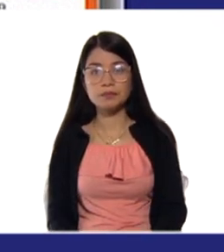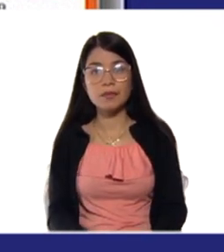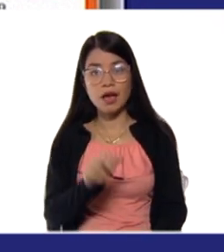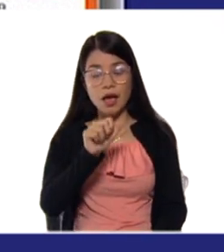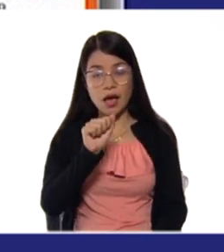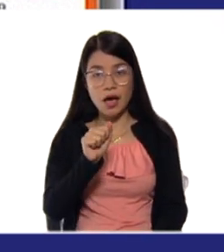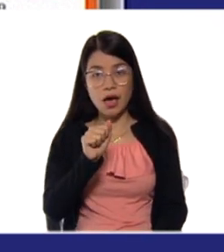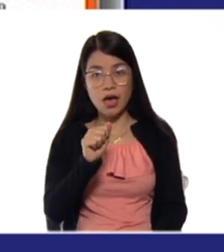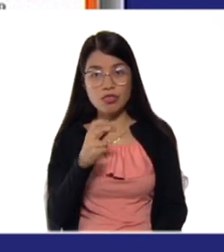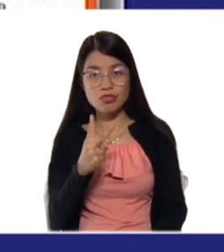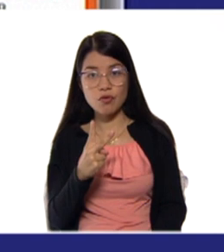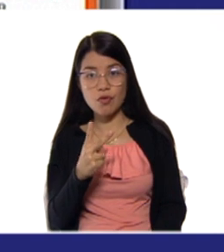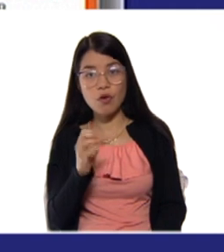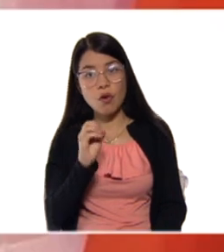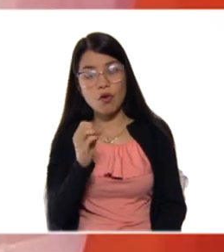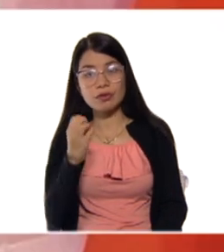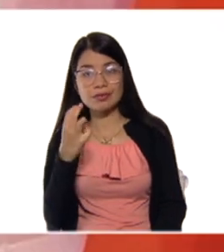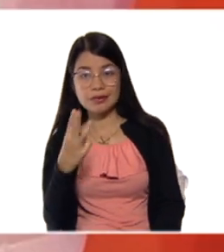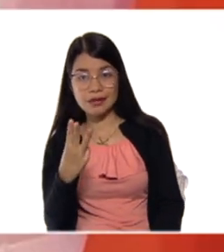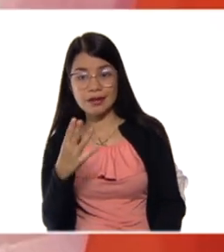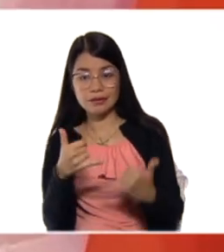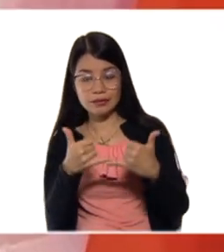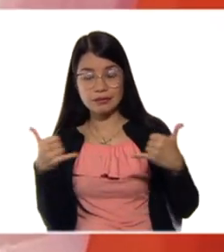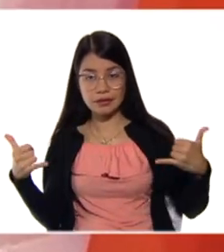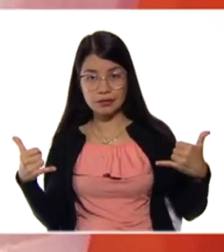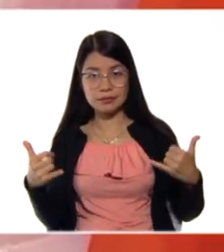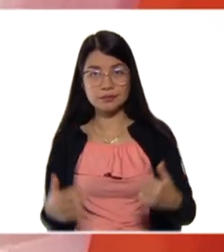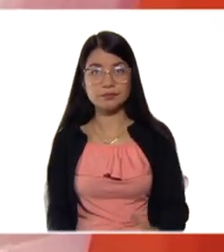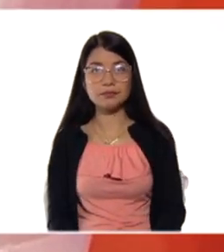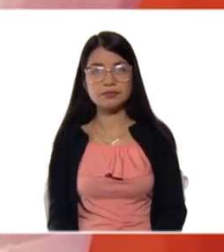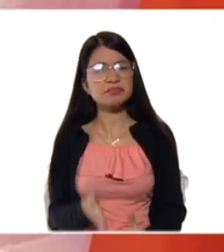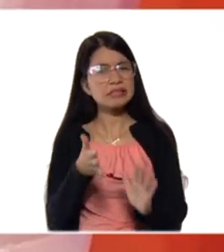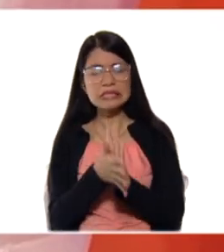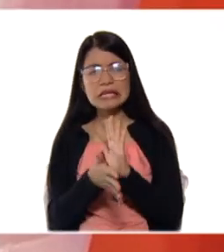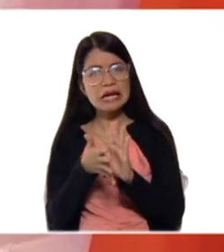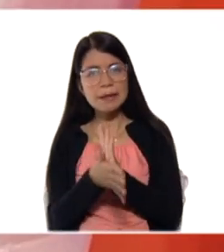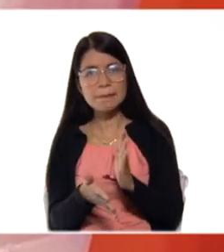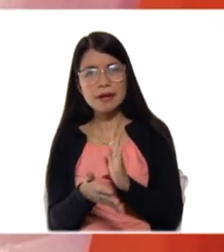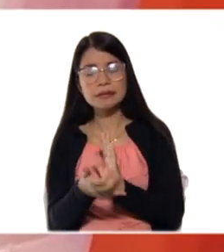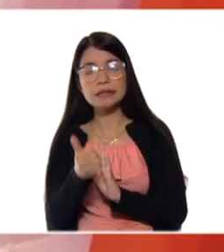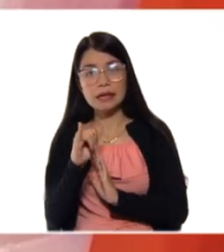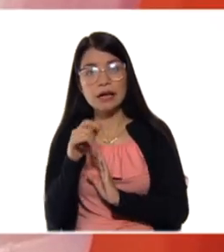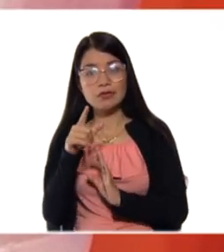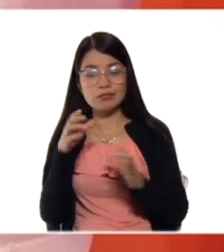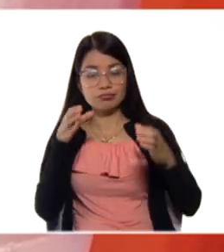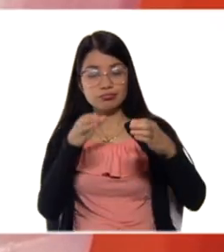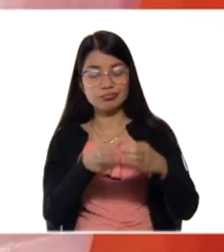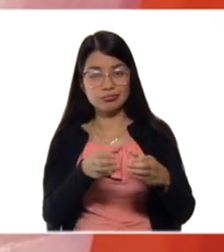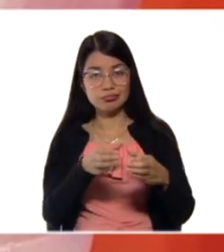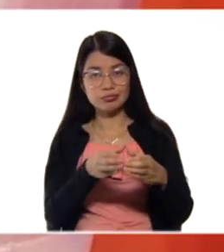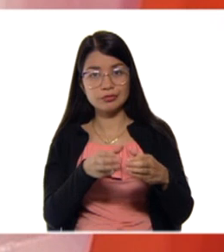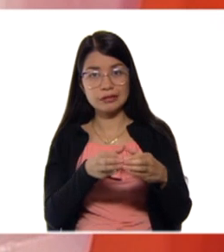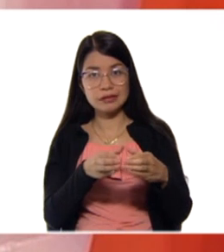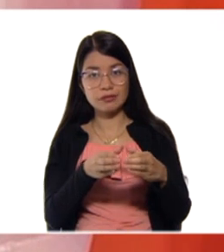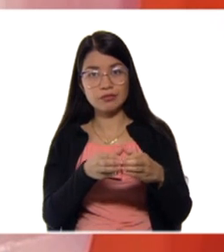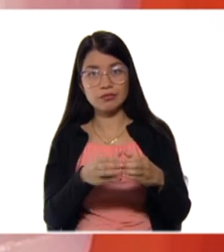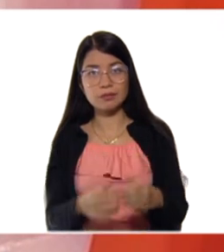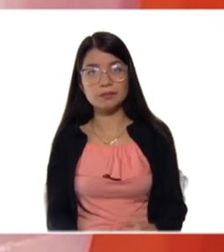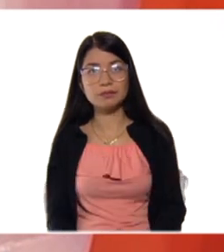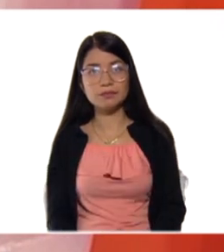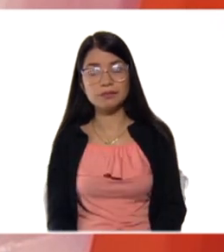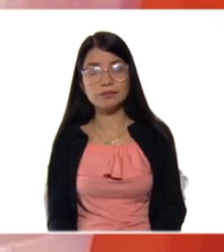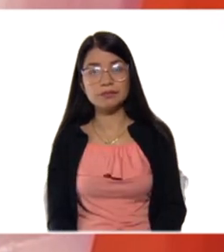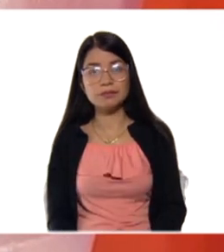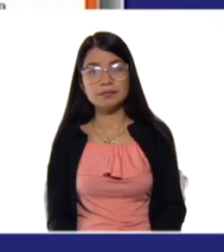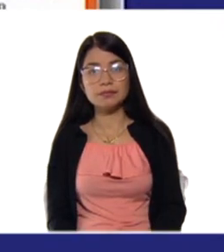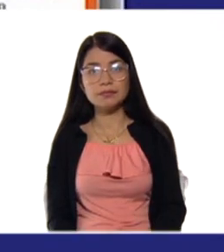enlace. ¿Qué sucede? Aquí tenemos una molécula con un doble enlace. El eteno. El